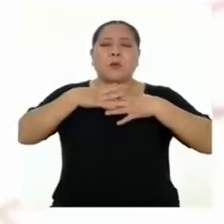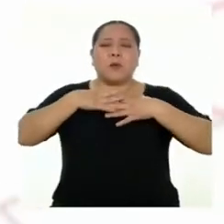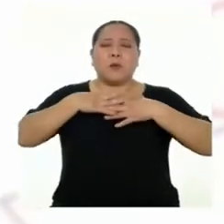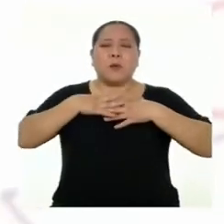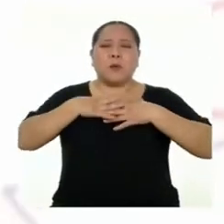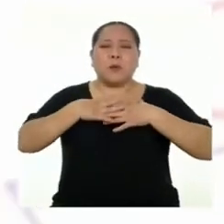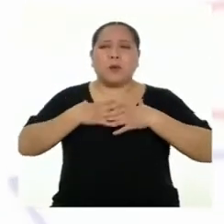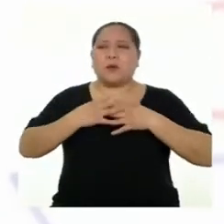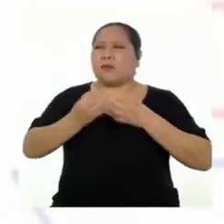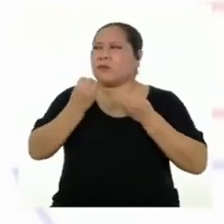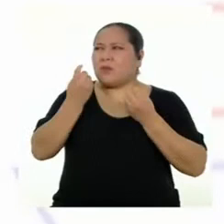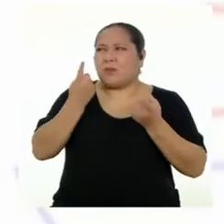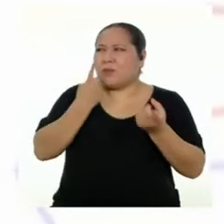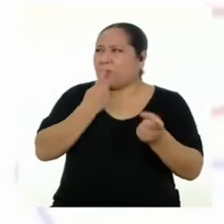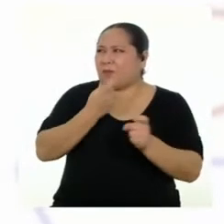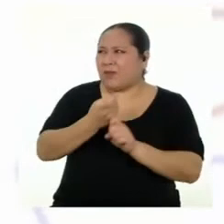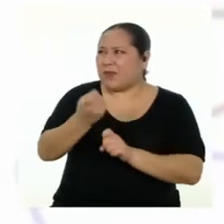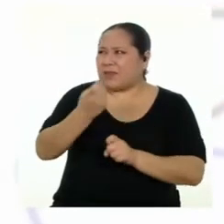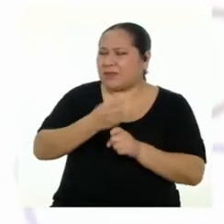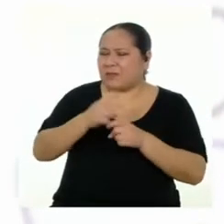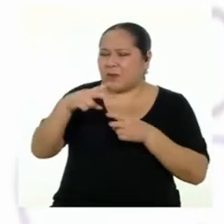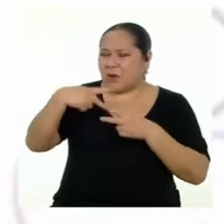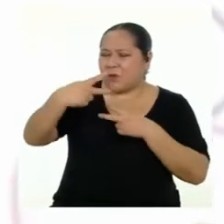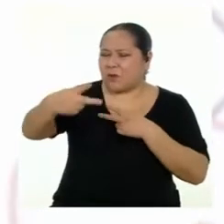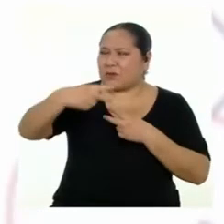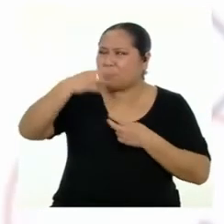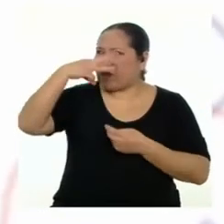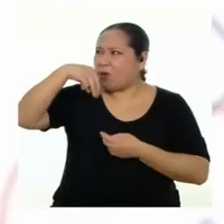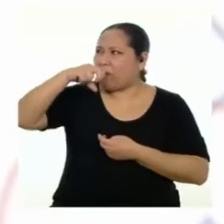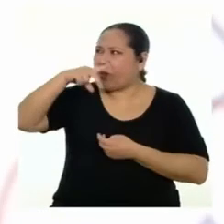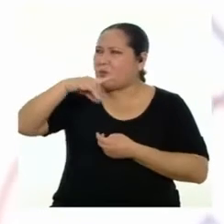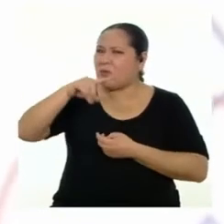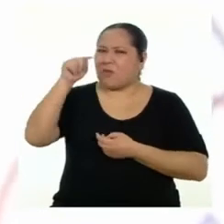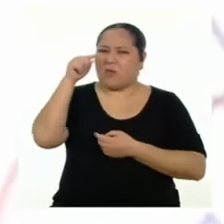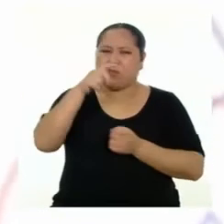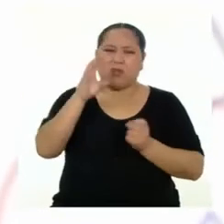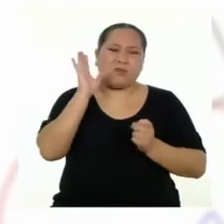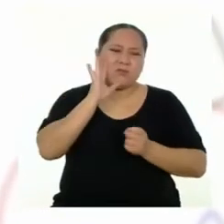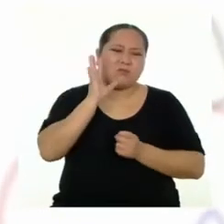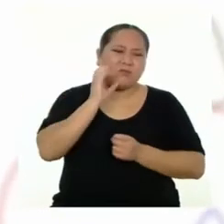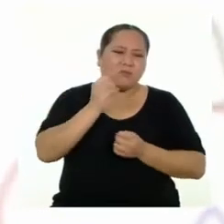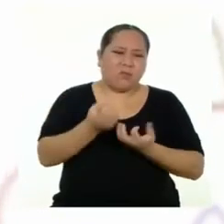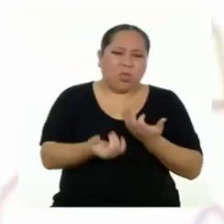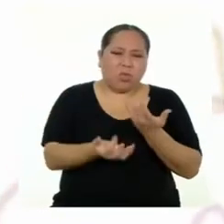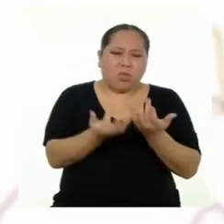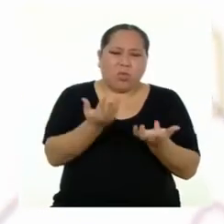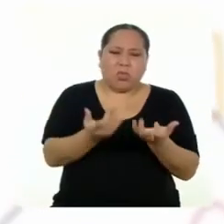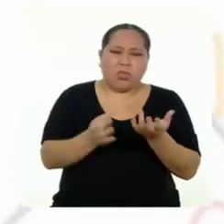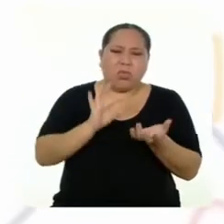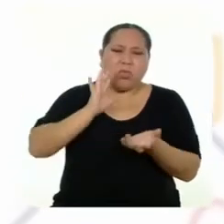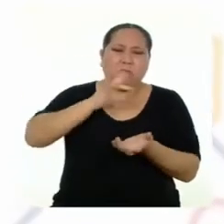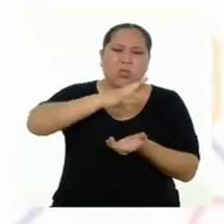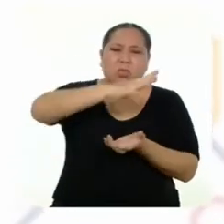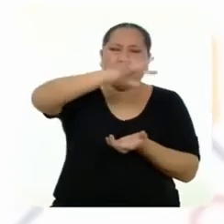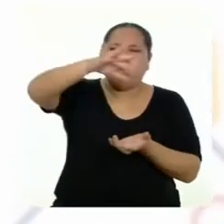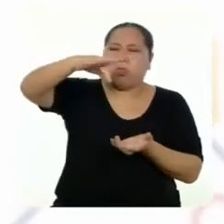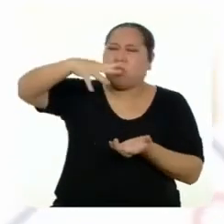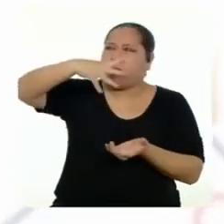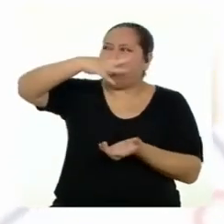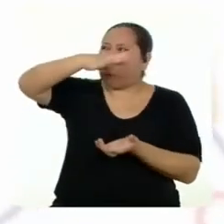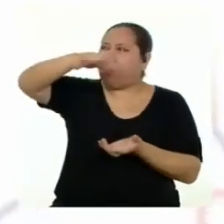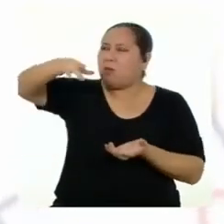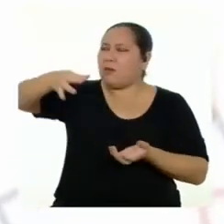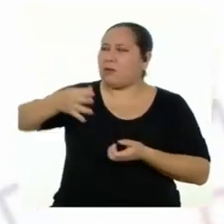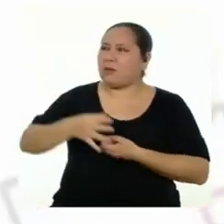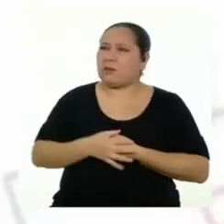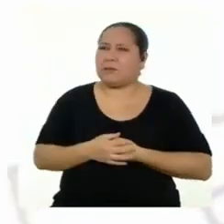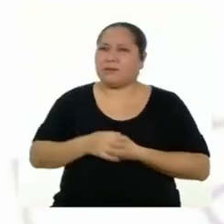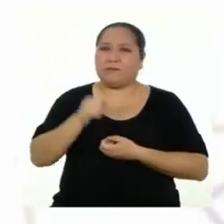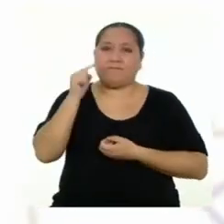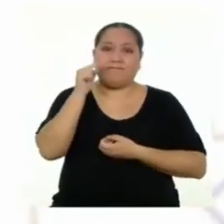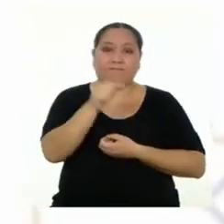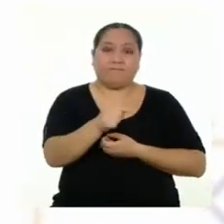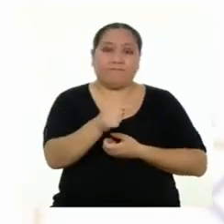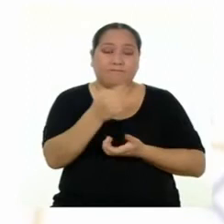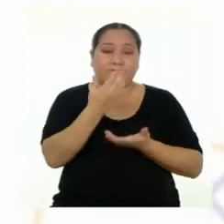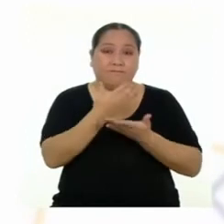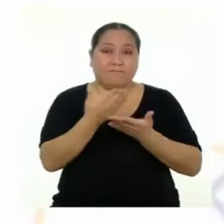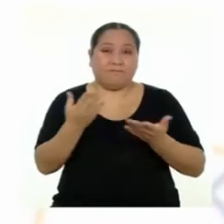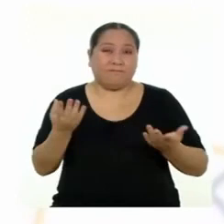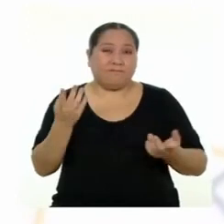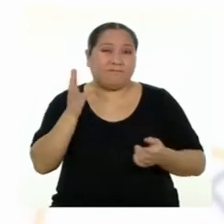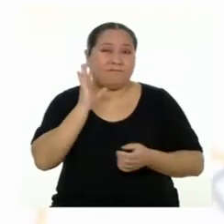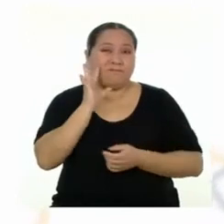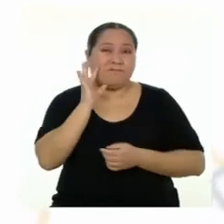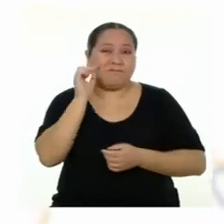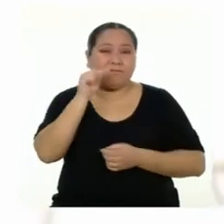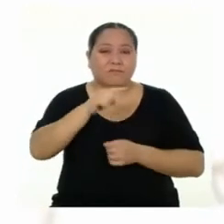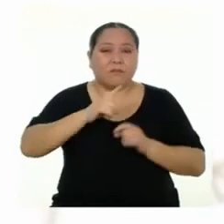¿Cómo no se van a ver afectados los vecinos de Manuel con todos los contaminantes que se deben haber generado con la quema de basura? Estos elementos